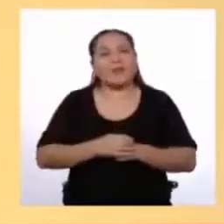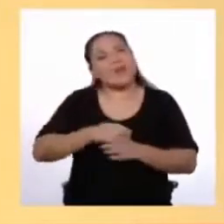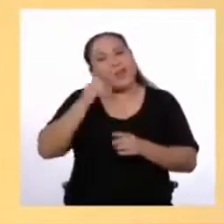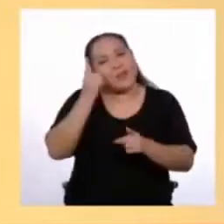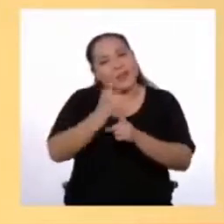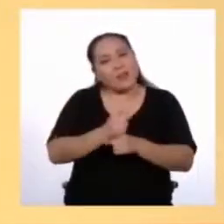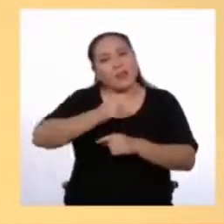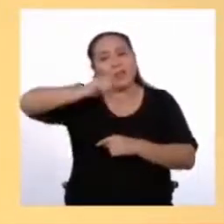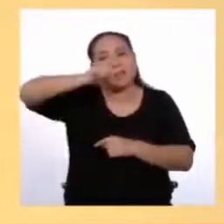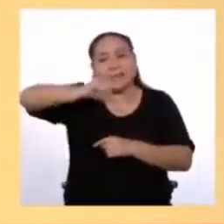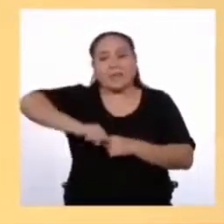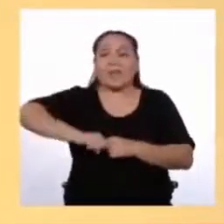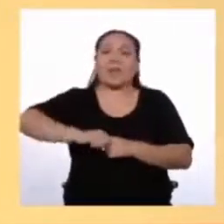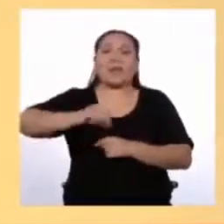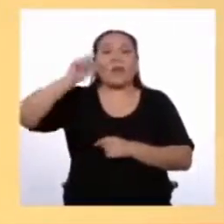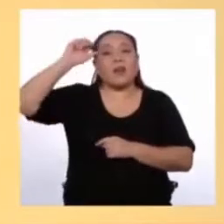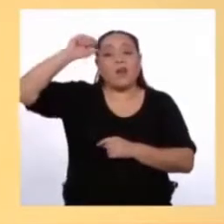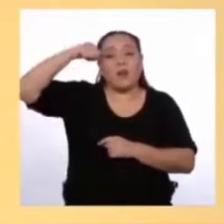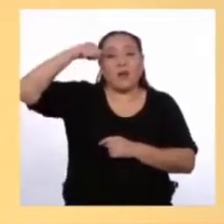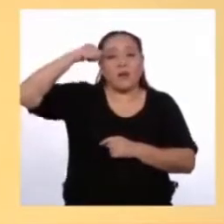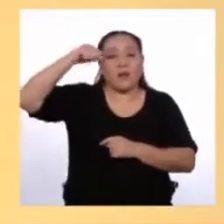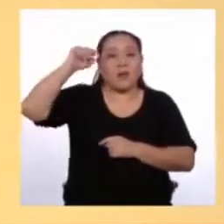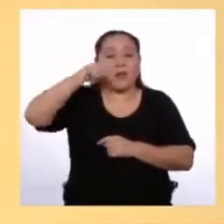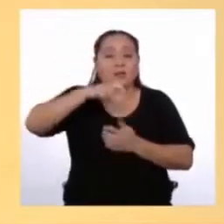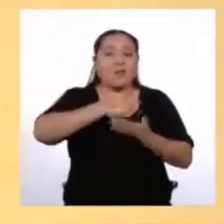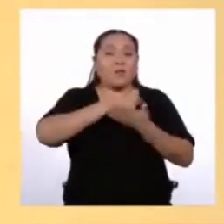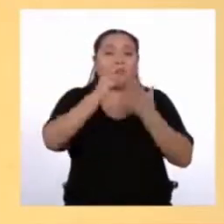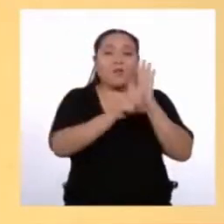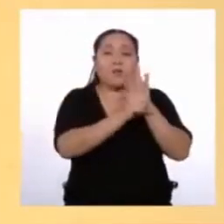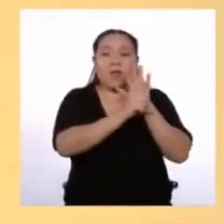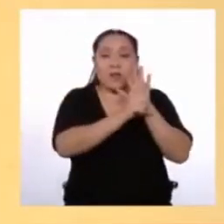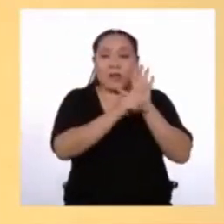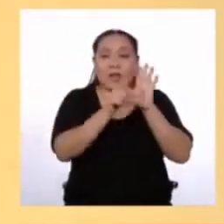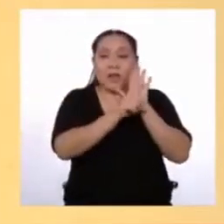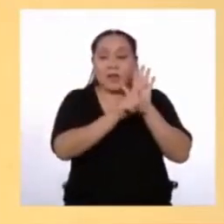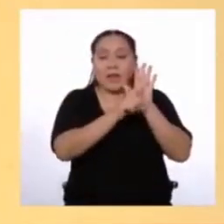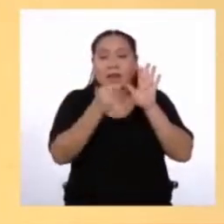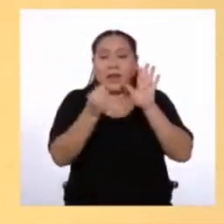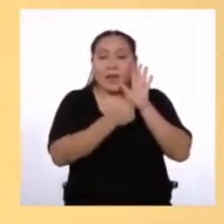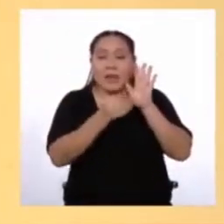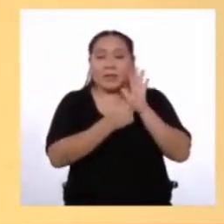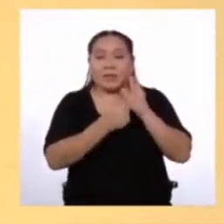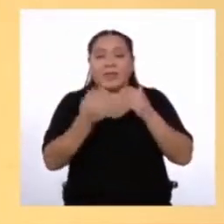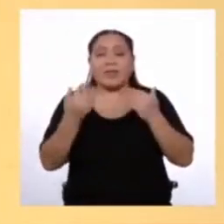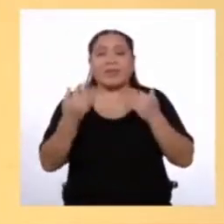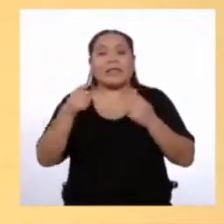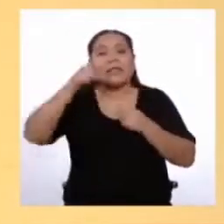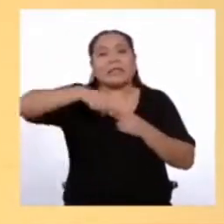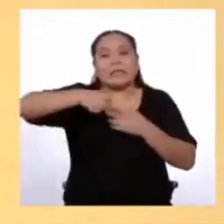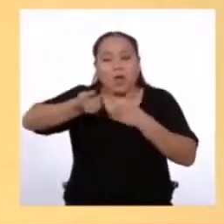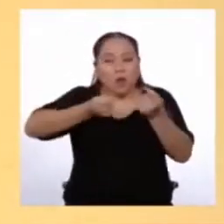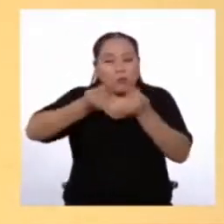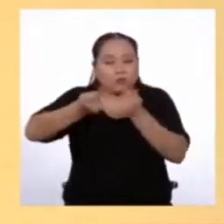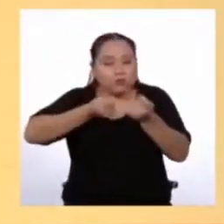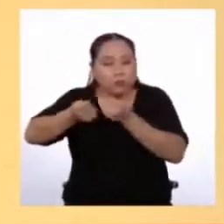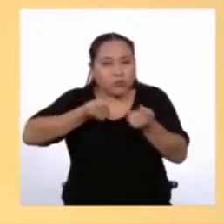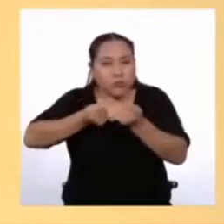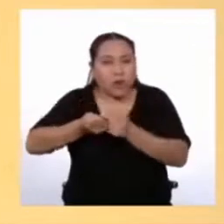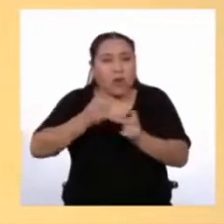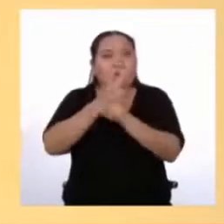Primero Recuerda Que al ser un proyecto de ley Este tiene por intención Regular el cuidado del agua